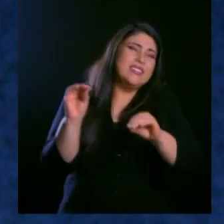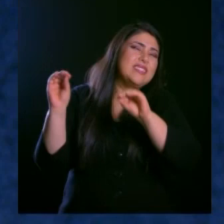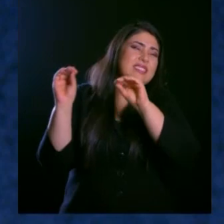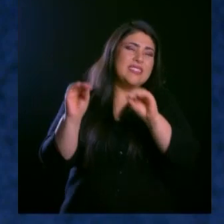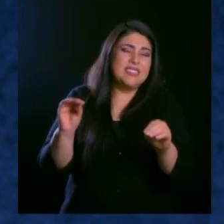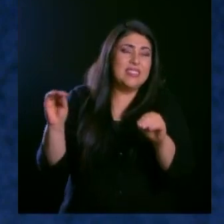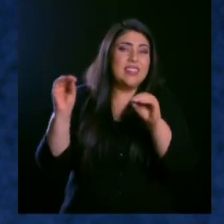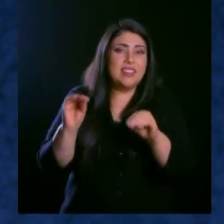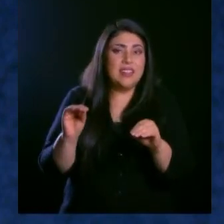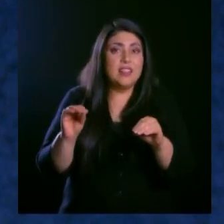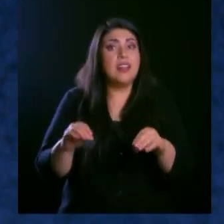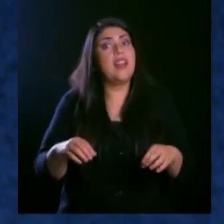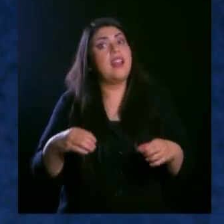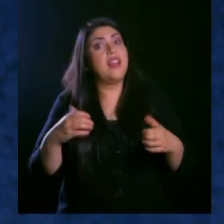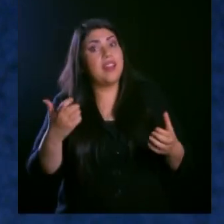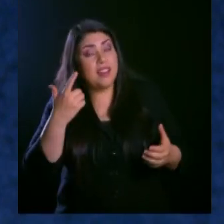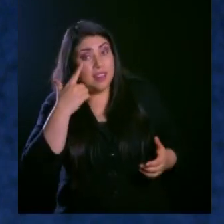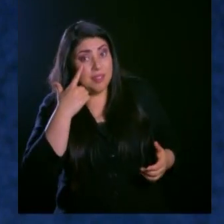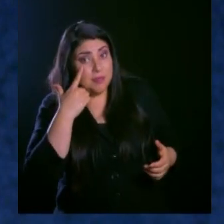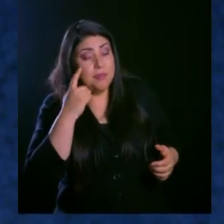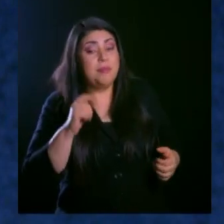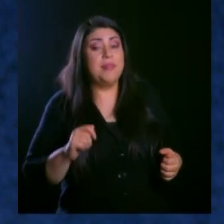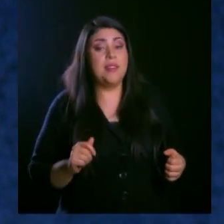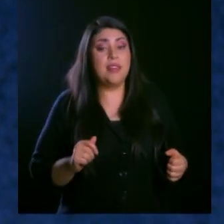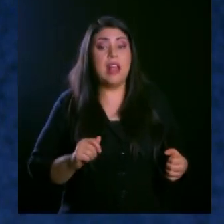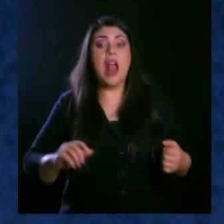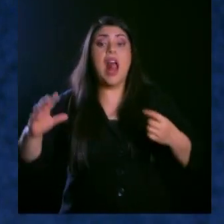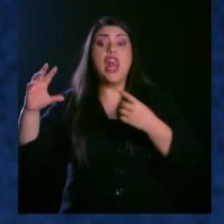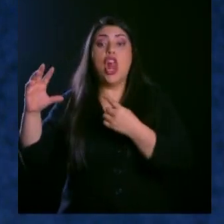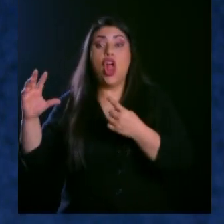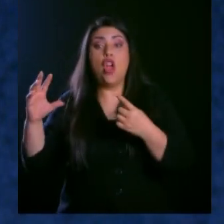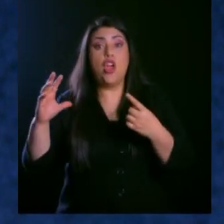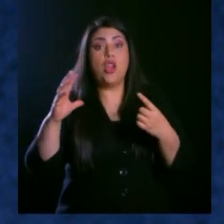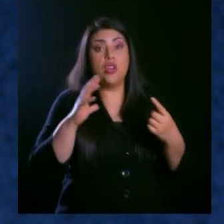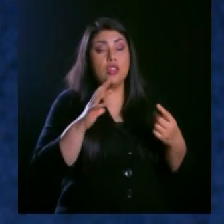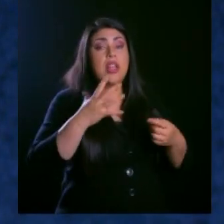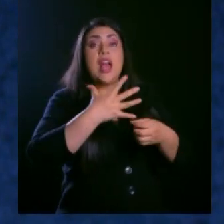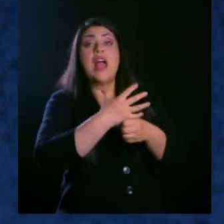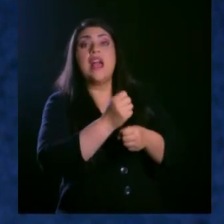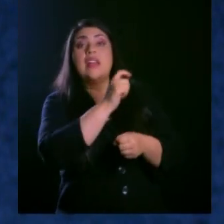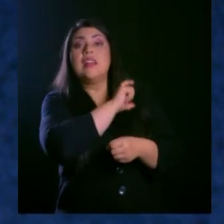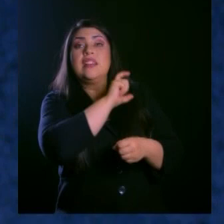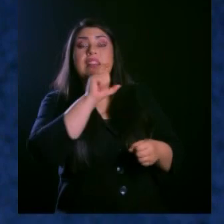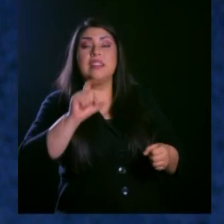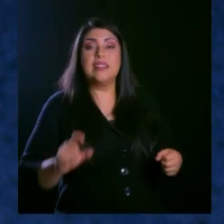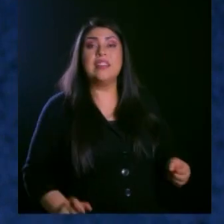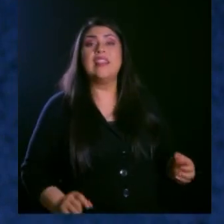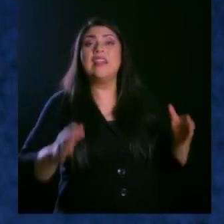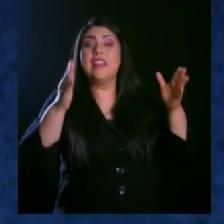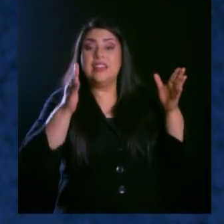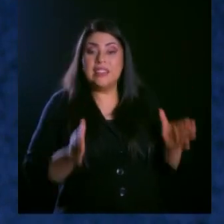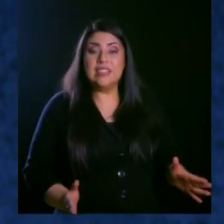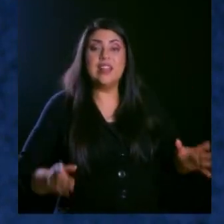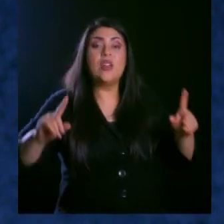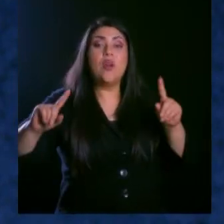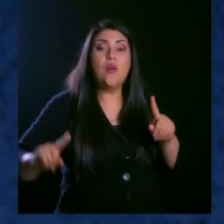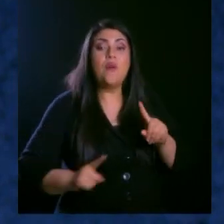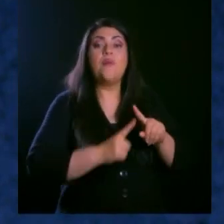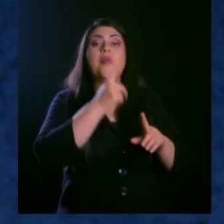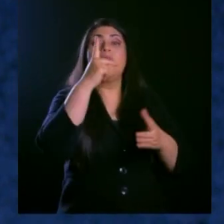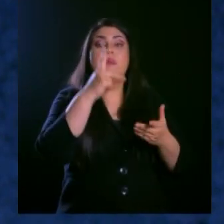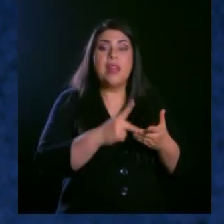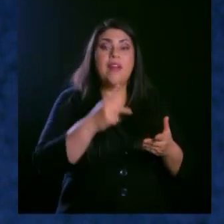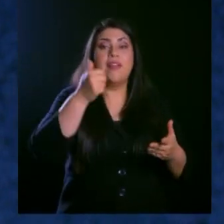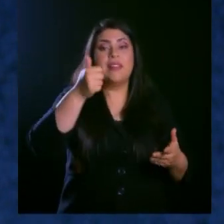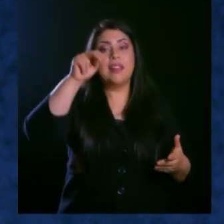ahorita viene algo importantísimo. Y a los discípulos se les llamó cristianos por primera vez en Antioquía.